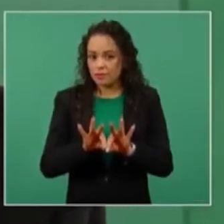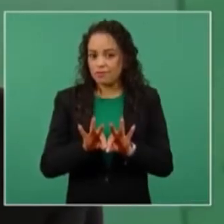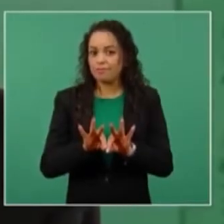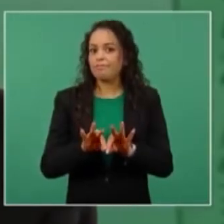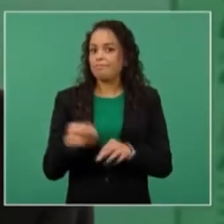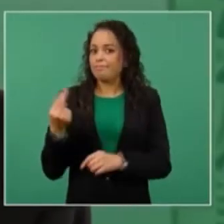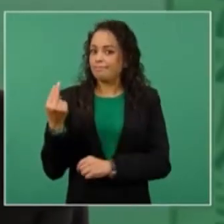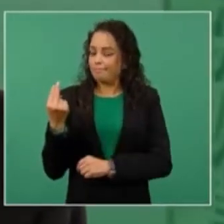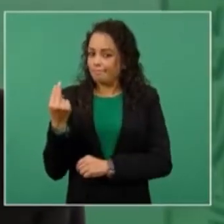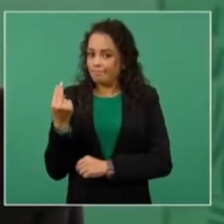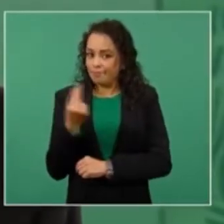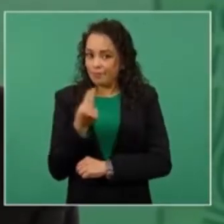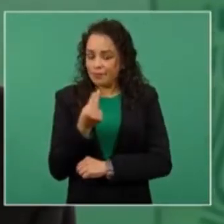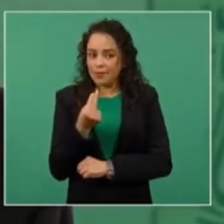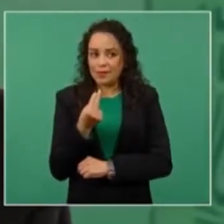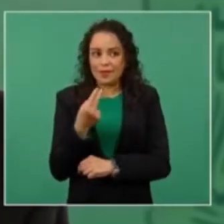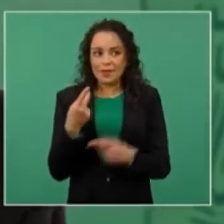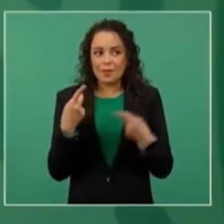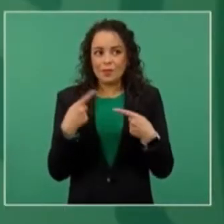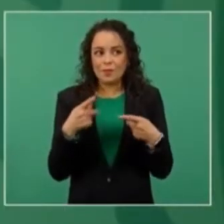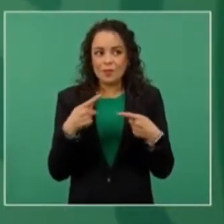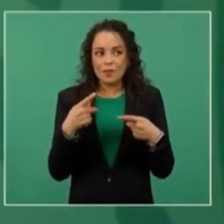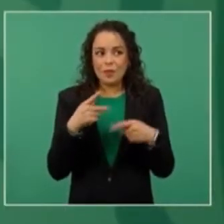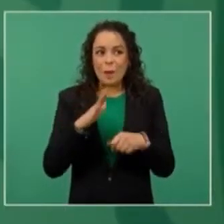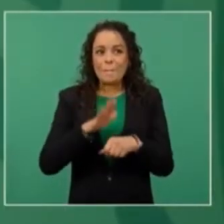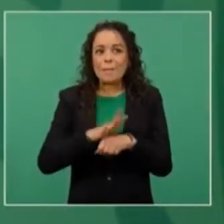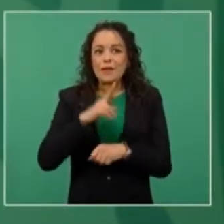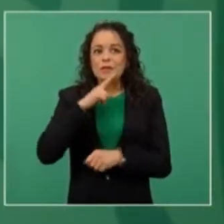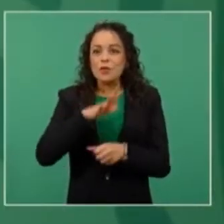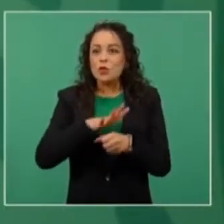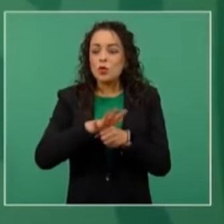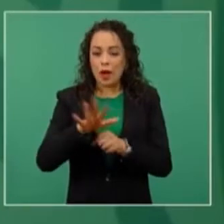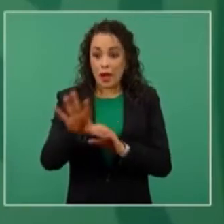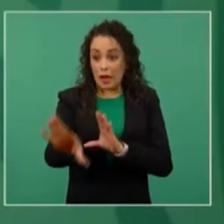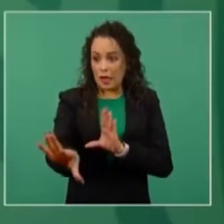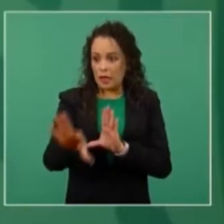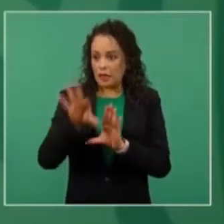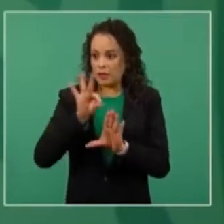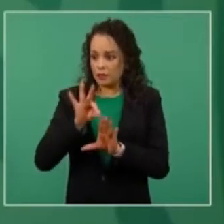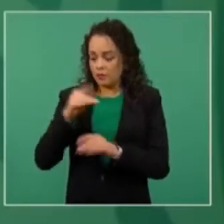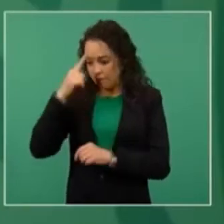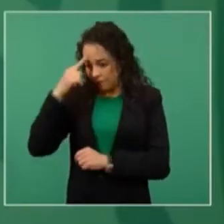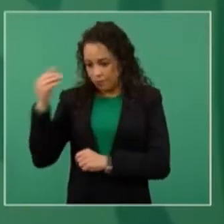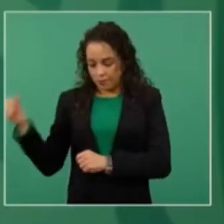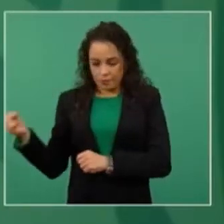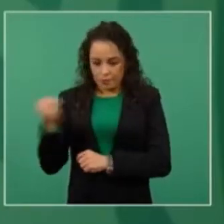la persona idónea, al